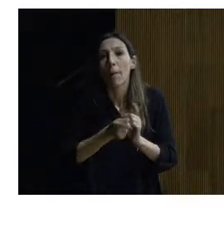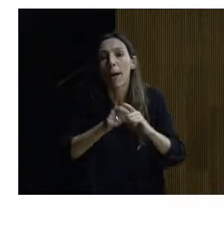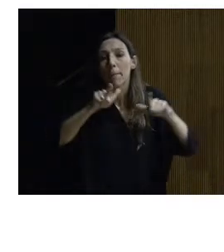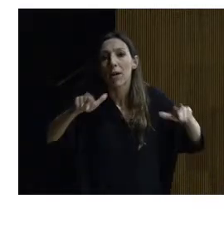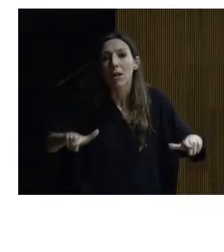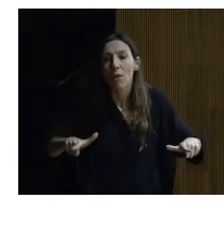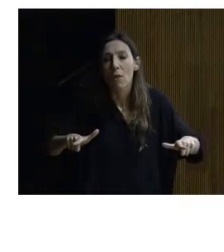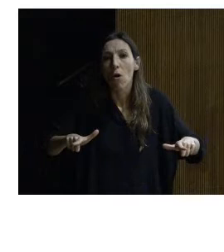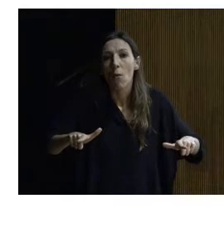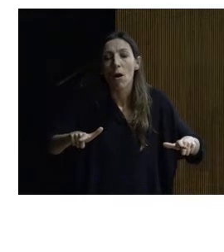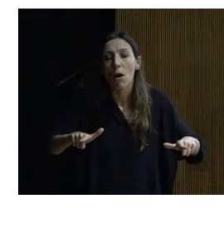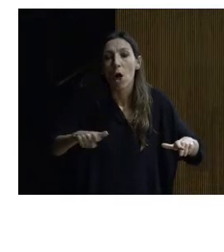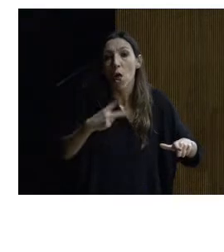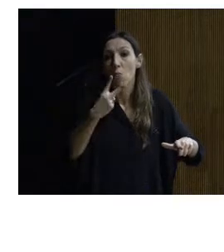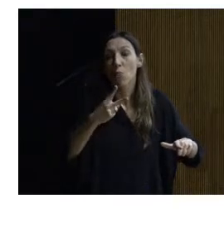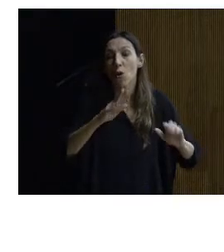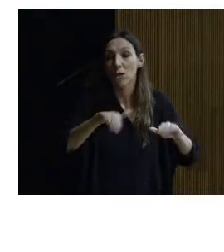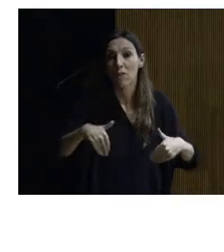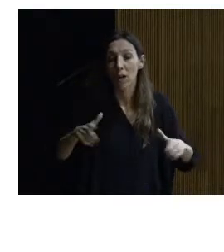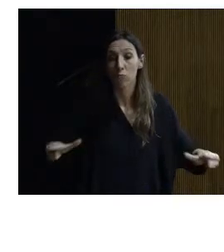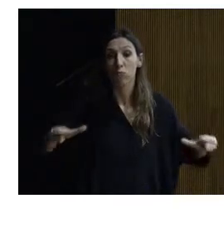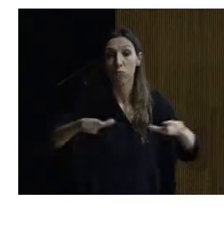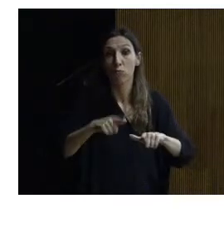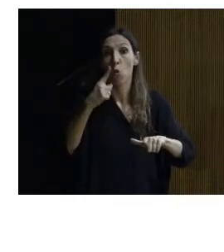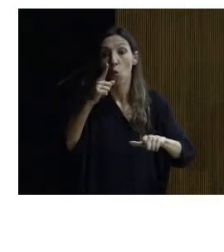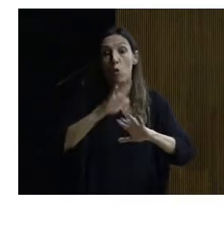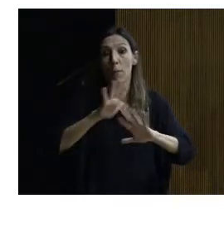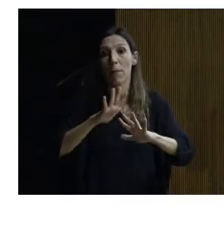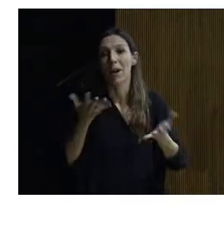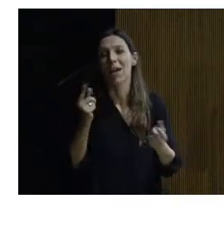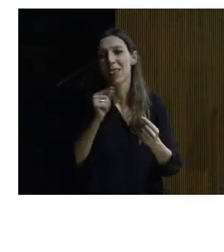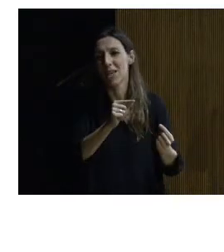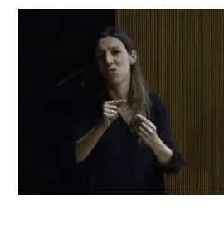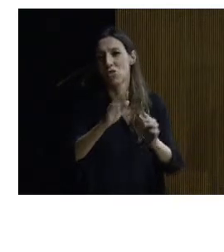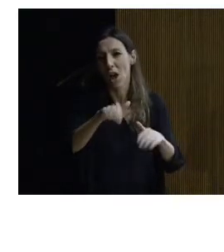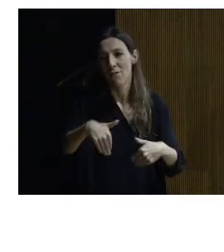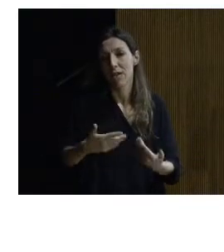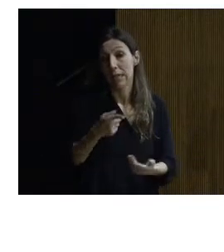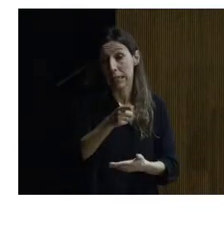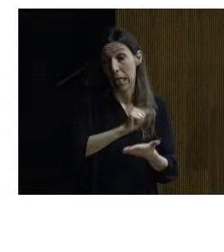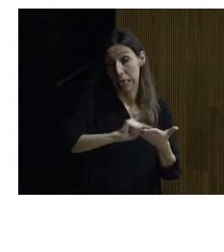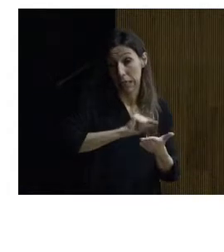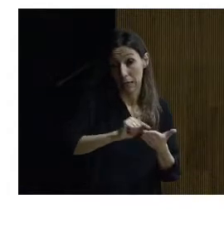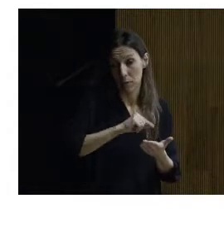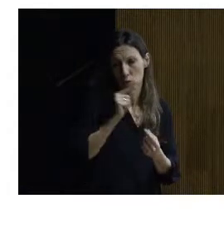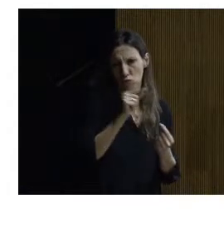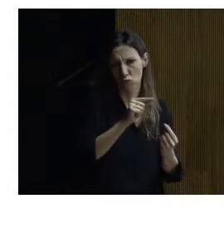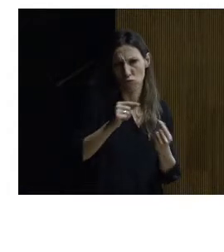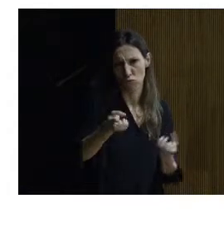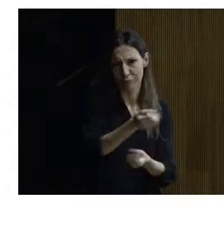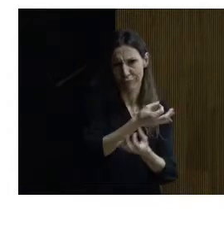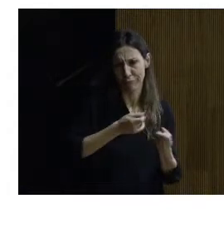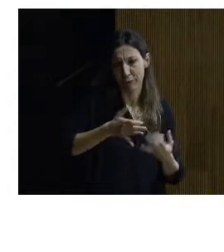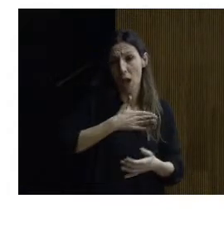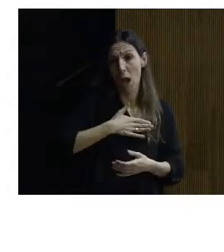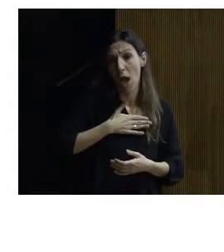una sola llevándonos esos dos peldaños a ese primer tramo? pues bueno pues eran discusiones que teníamos ahí en un despacho y que desde luego a nosotros a mí